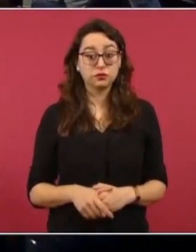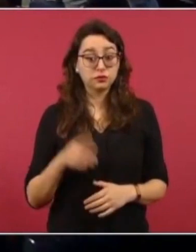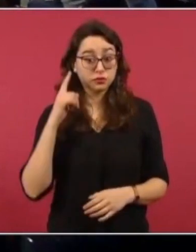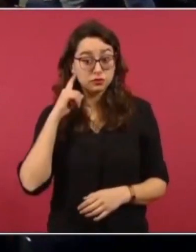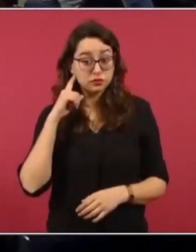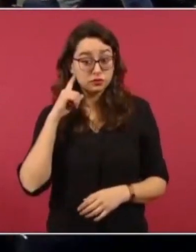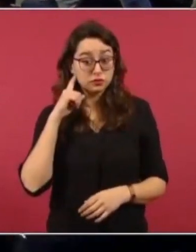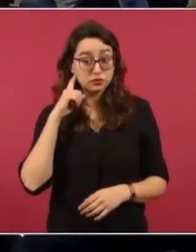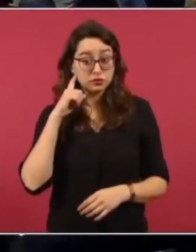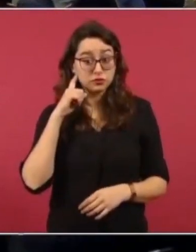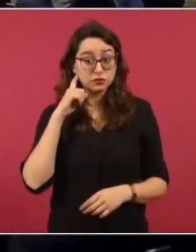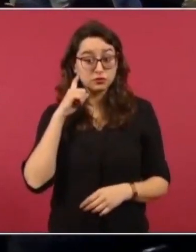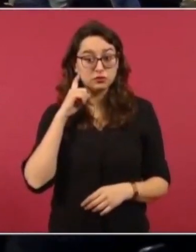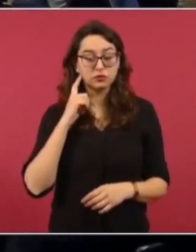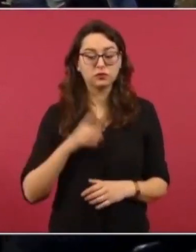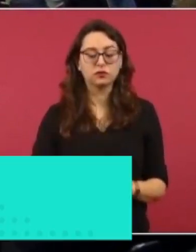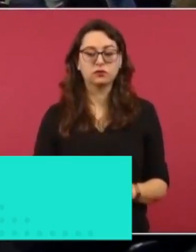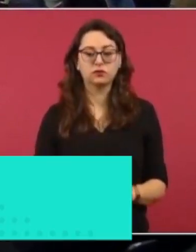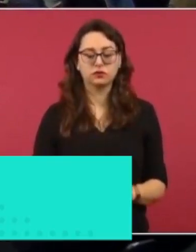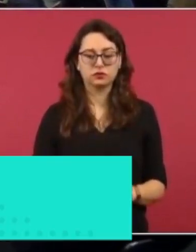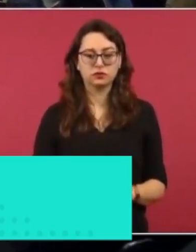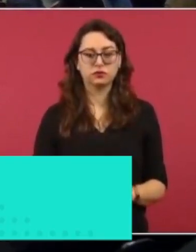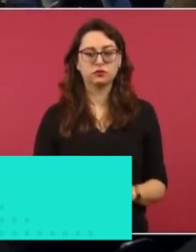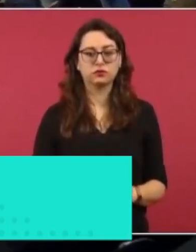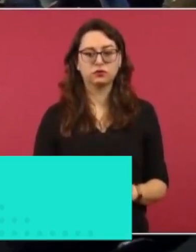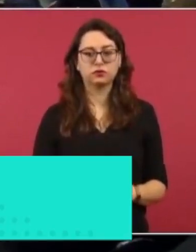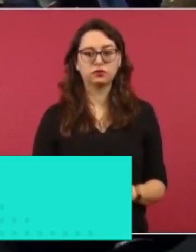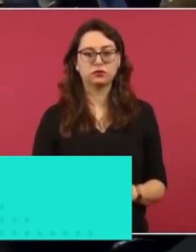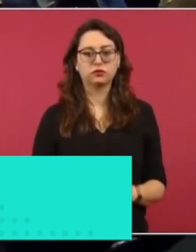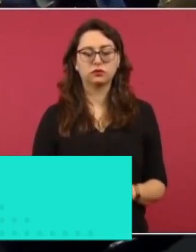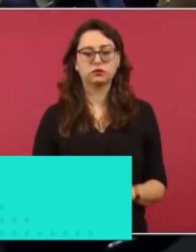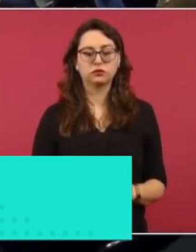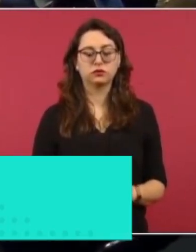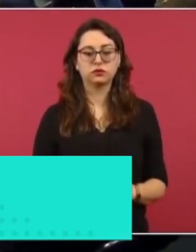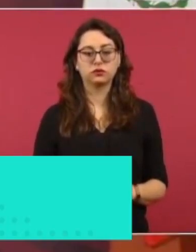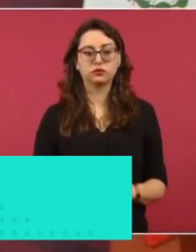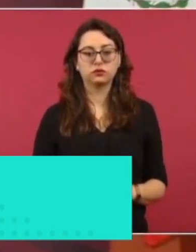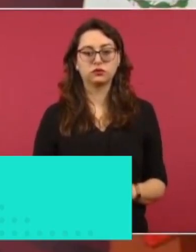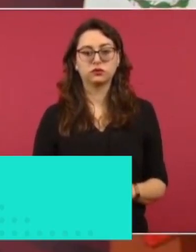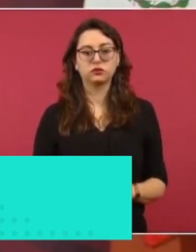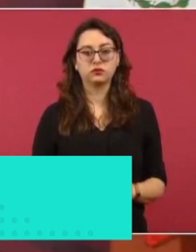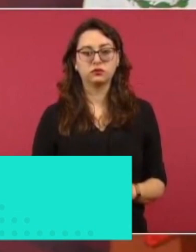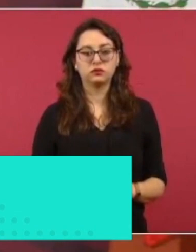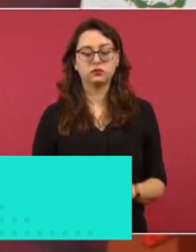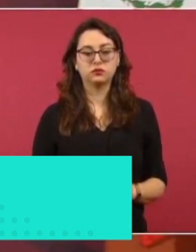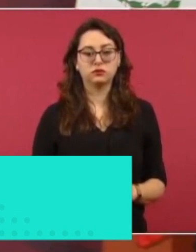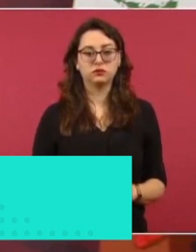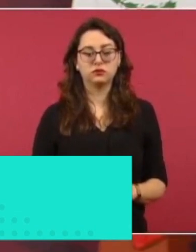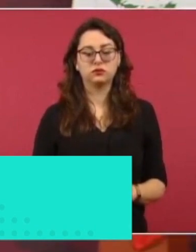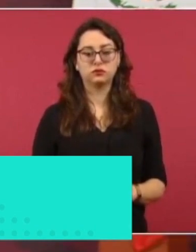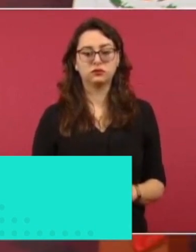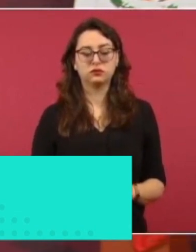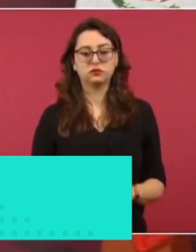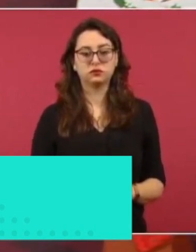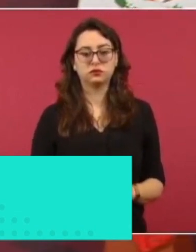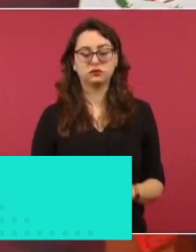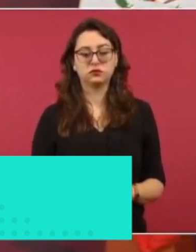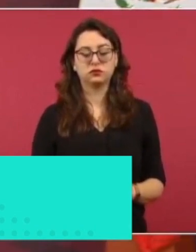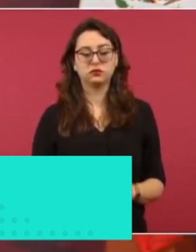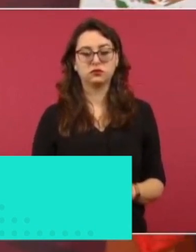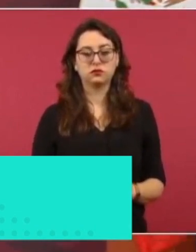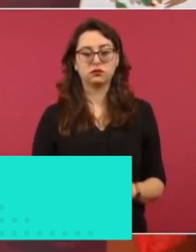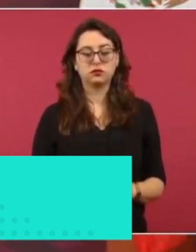lesionados. Voy a estar atendiendo la parte médica, básicamente. Lo que me importa más